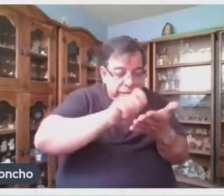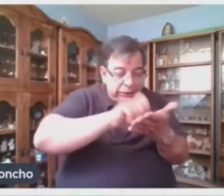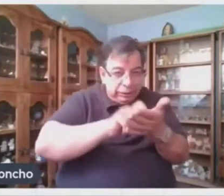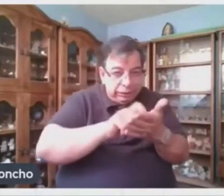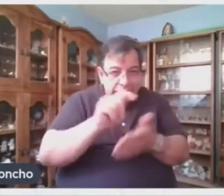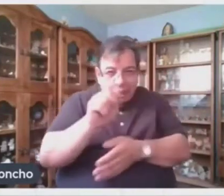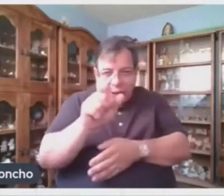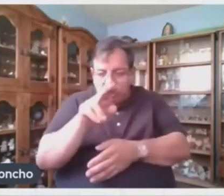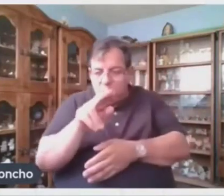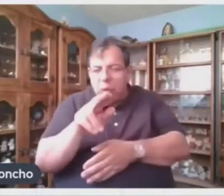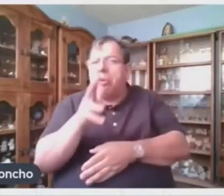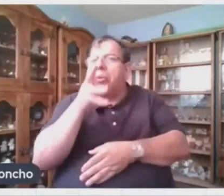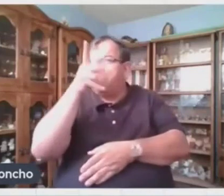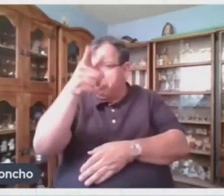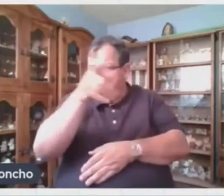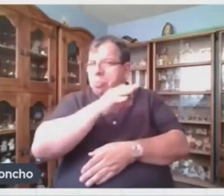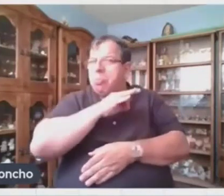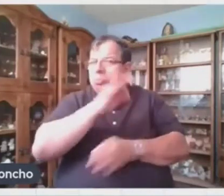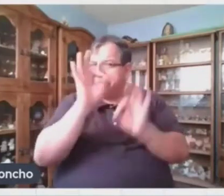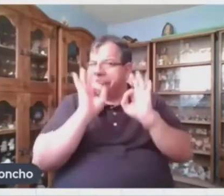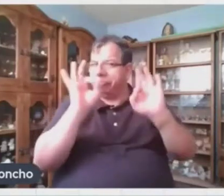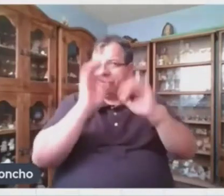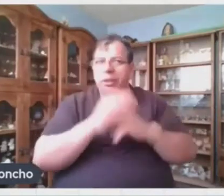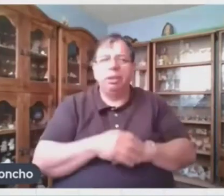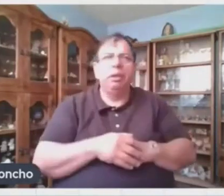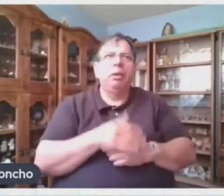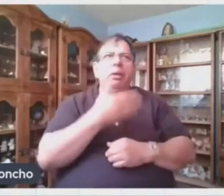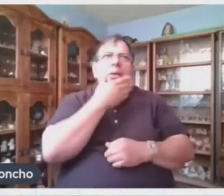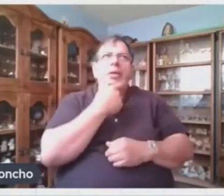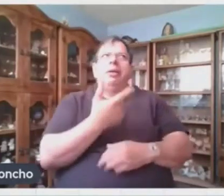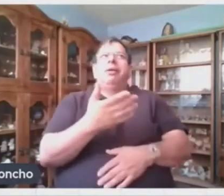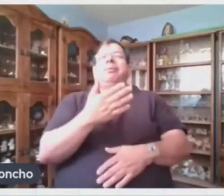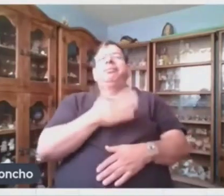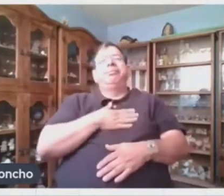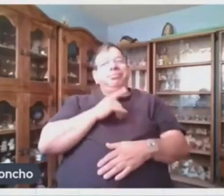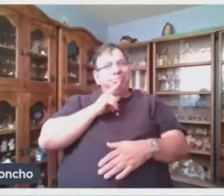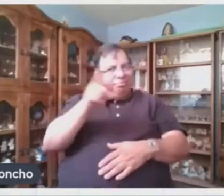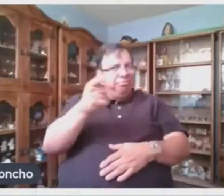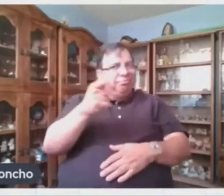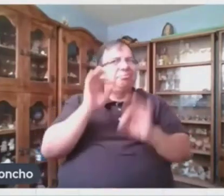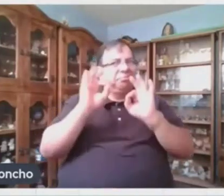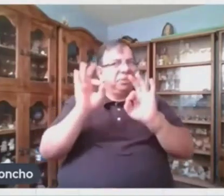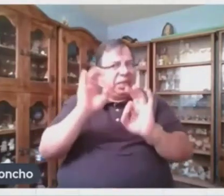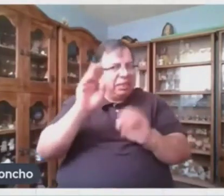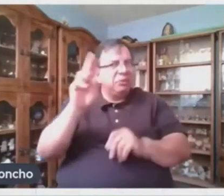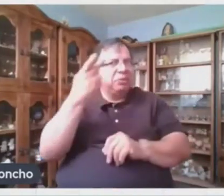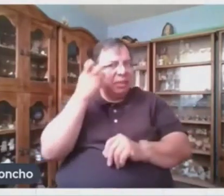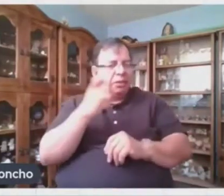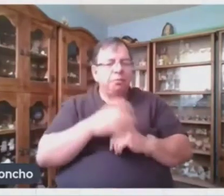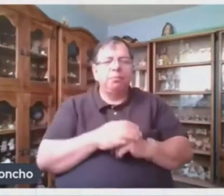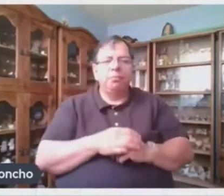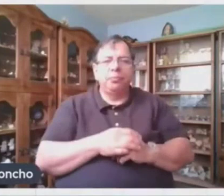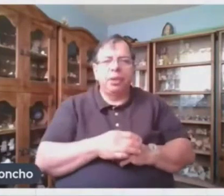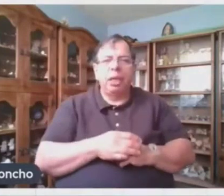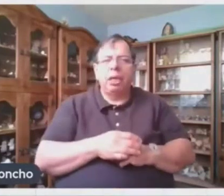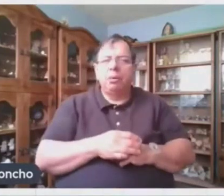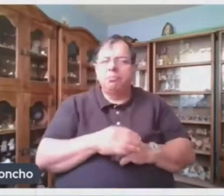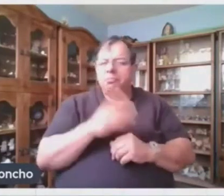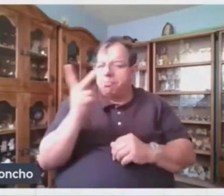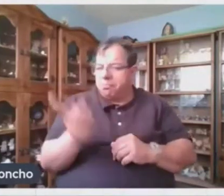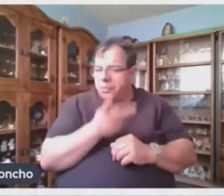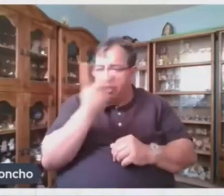su futuro Qué bueno que estás escogiendo esa carrera amigo También dice aquí una tercera pregunta